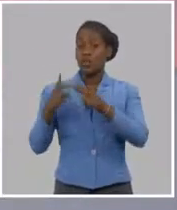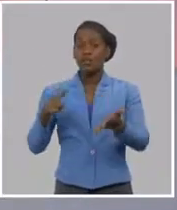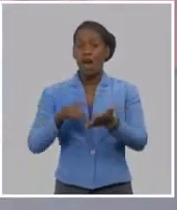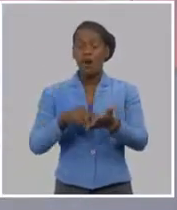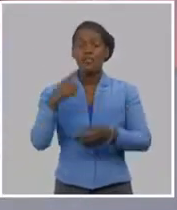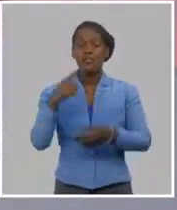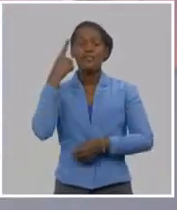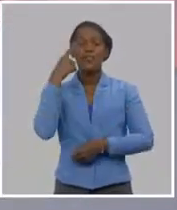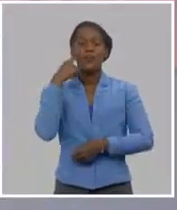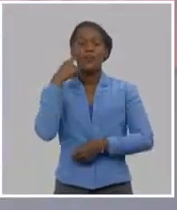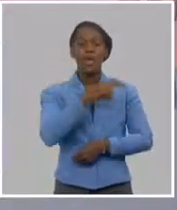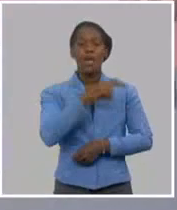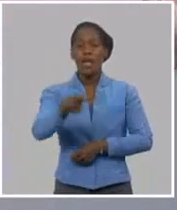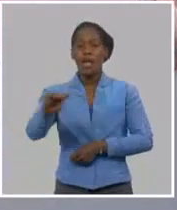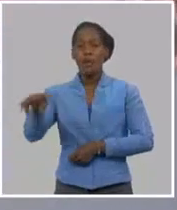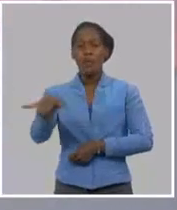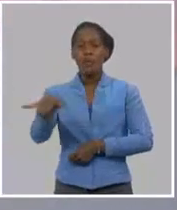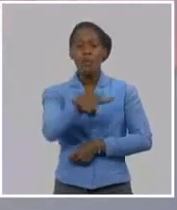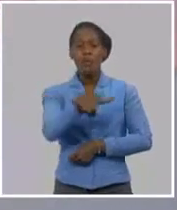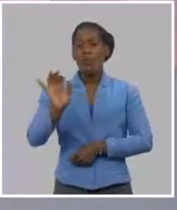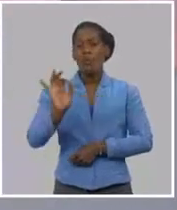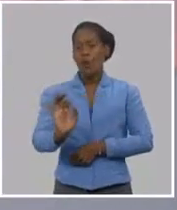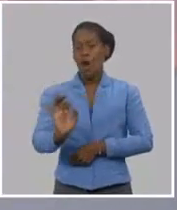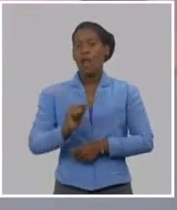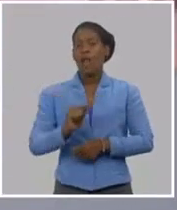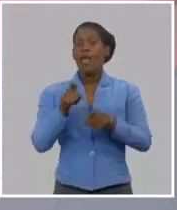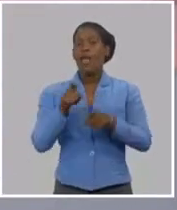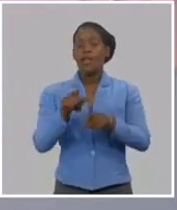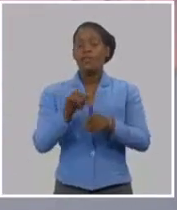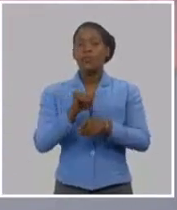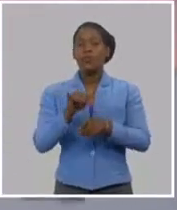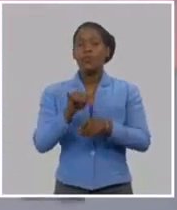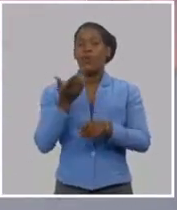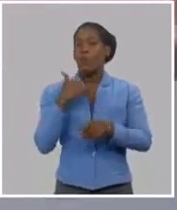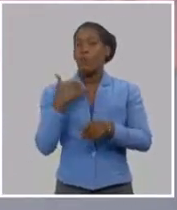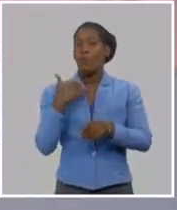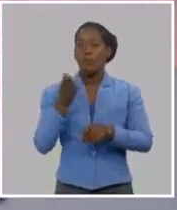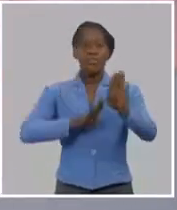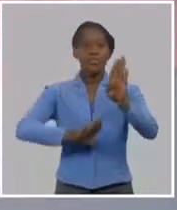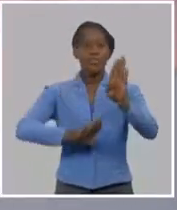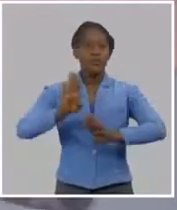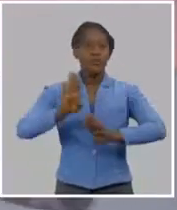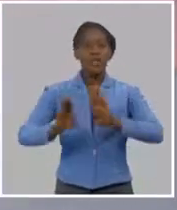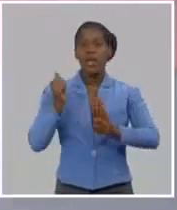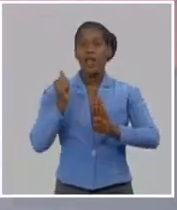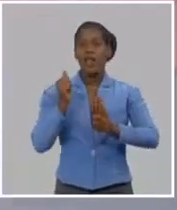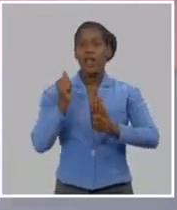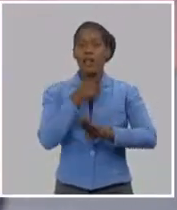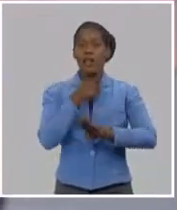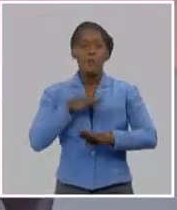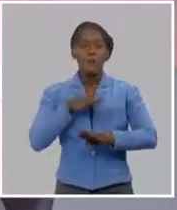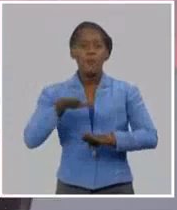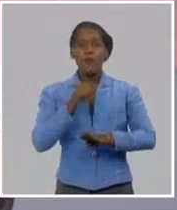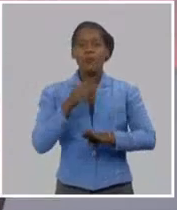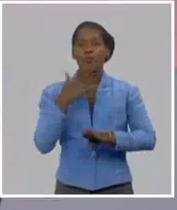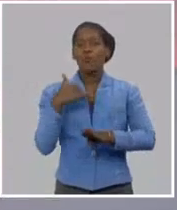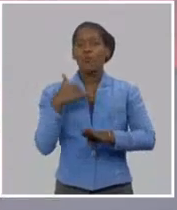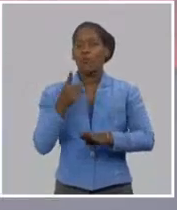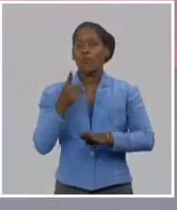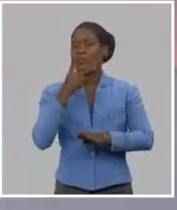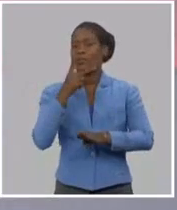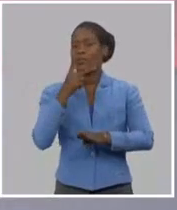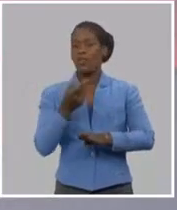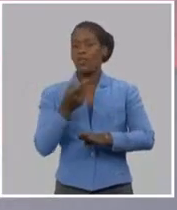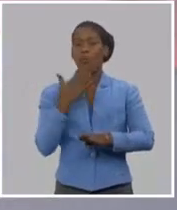La idea del bien que flota sobre todas las cosas, esa idea del bien que describe Martí y que Fidel usa para describir a Martí es una realidad.